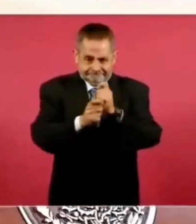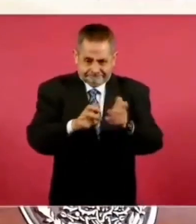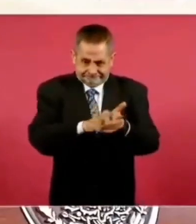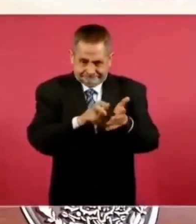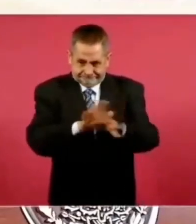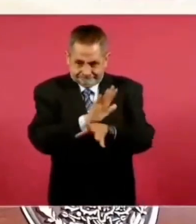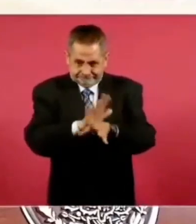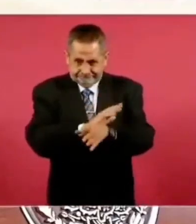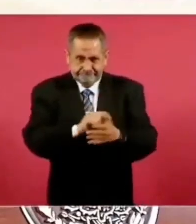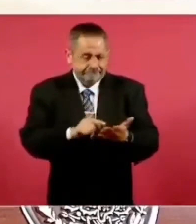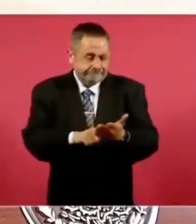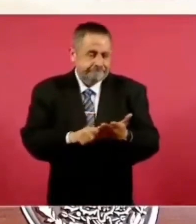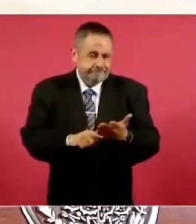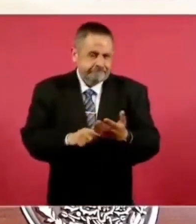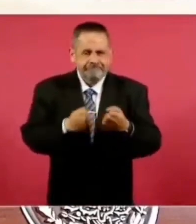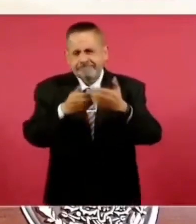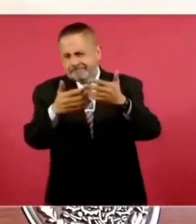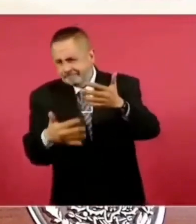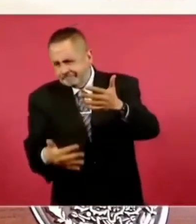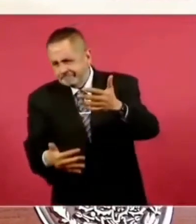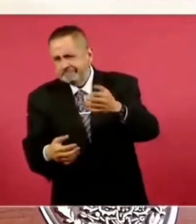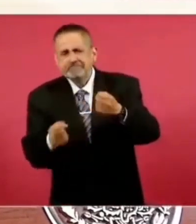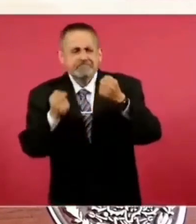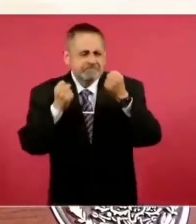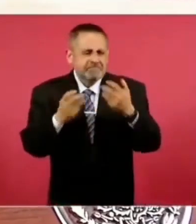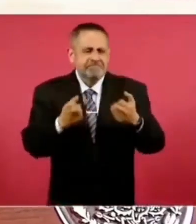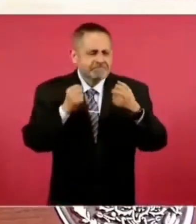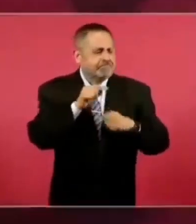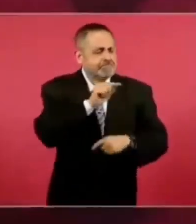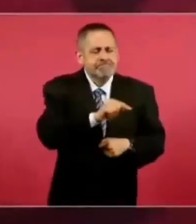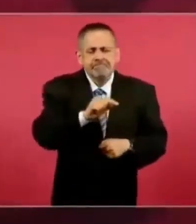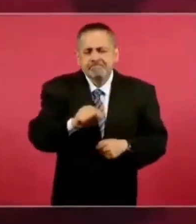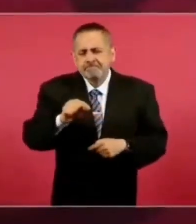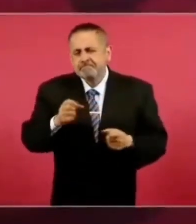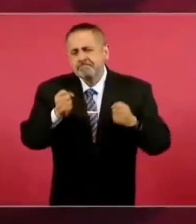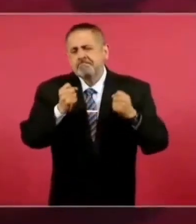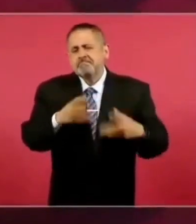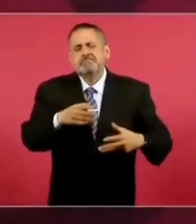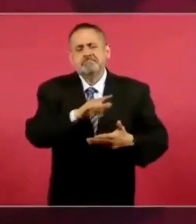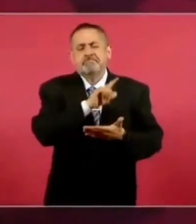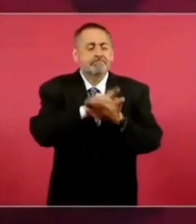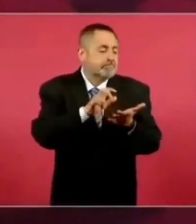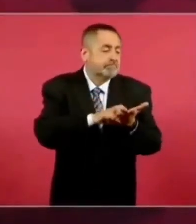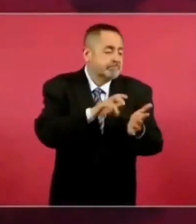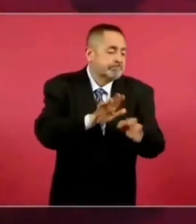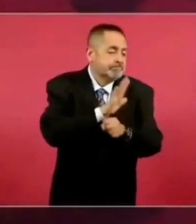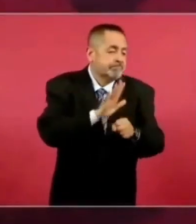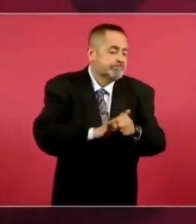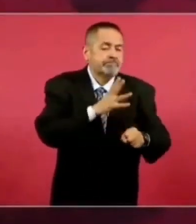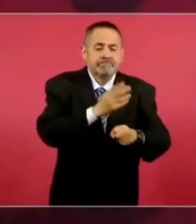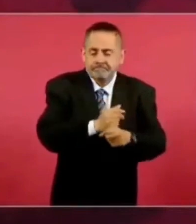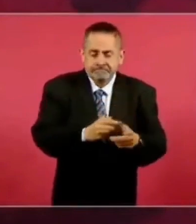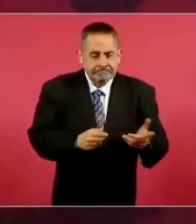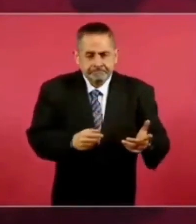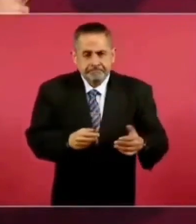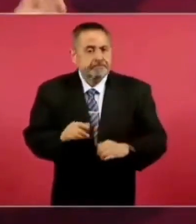y muchas otras. Luego,